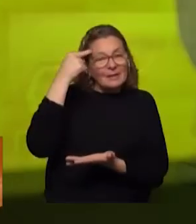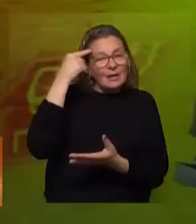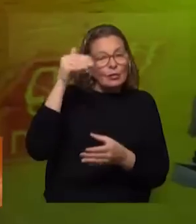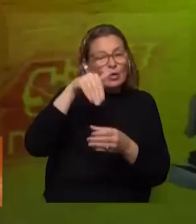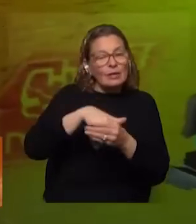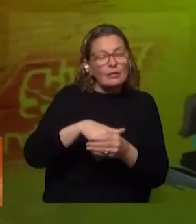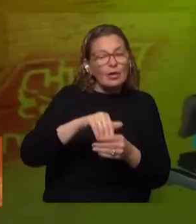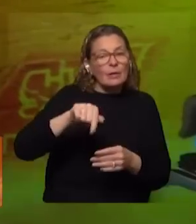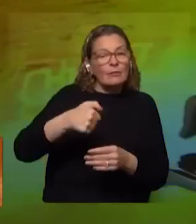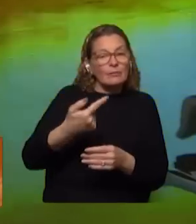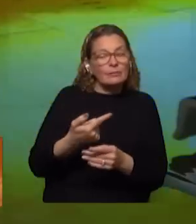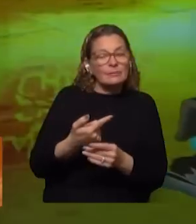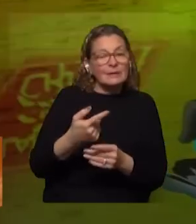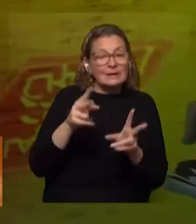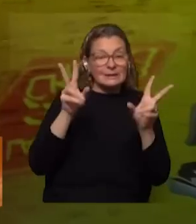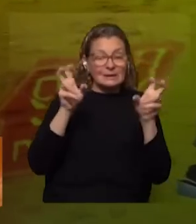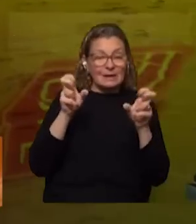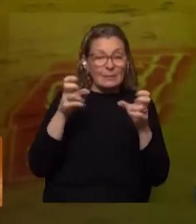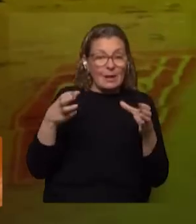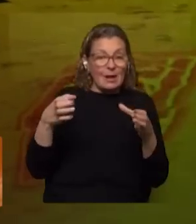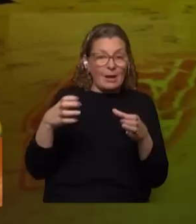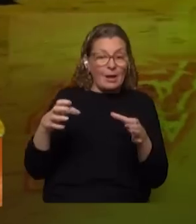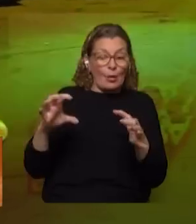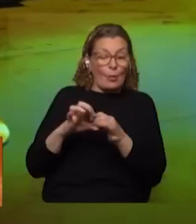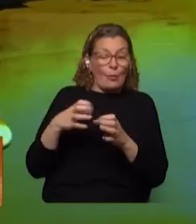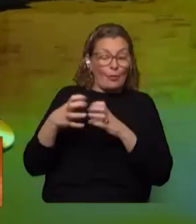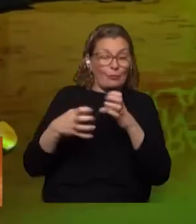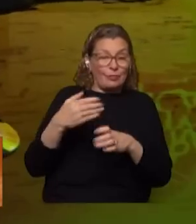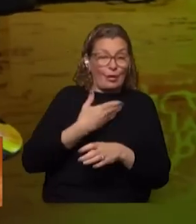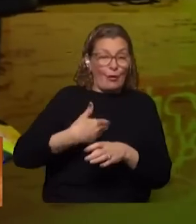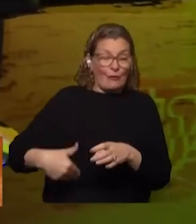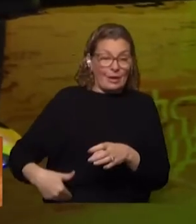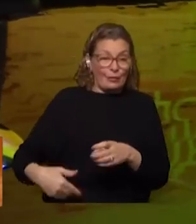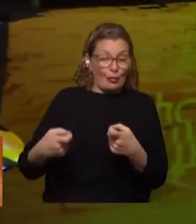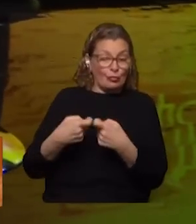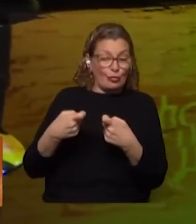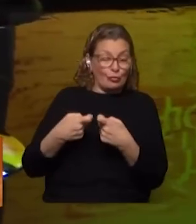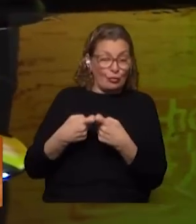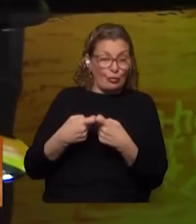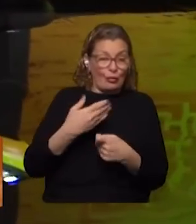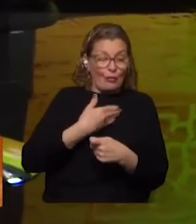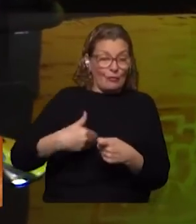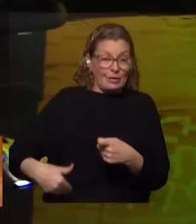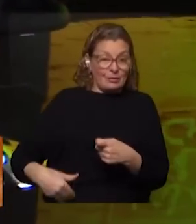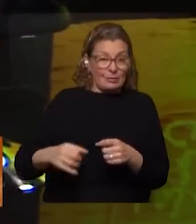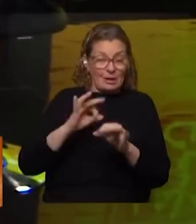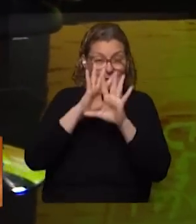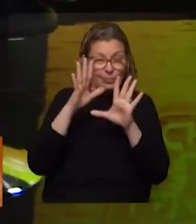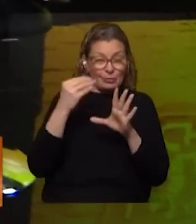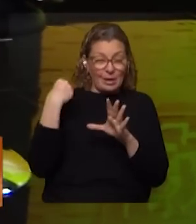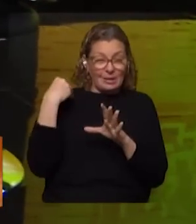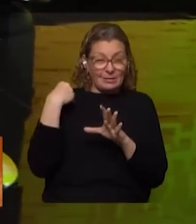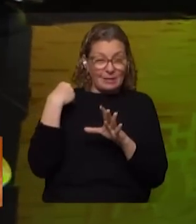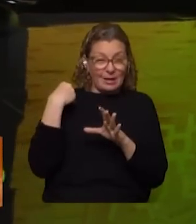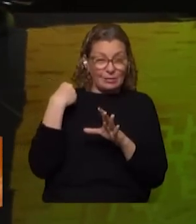elecciones? bueno el tema es que la coalición como tal aclaremos porque yo estoy un poco cansado del